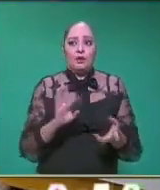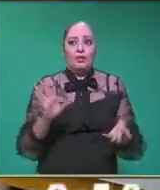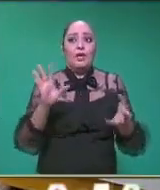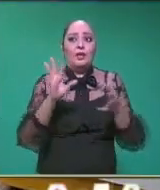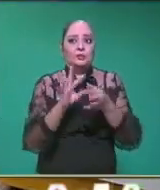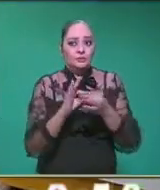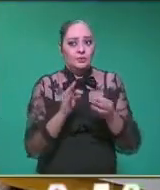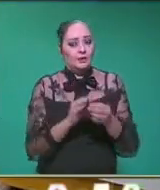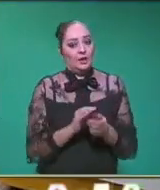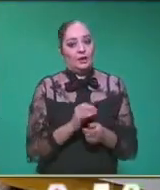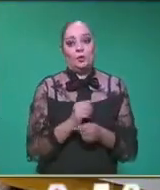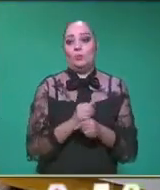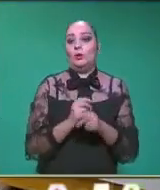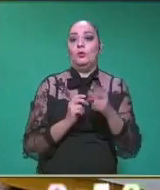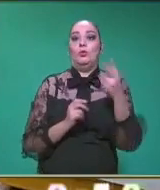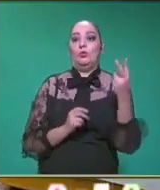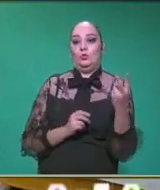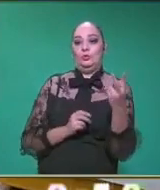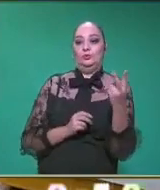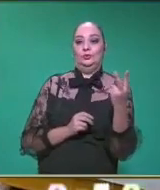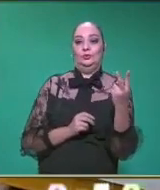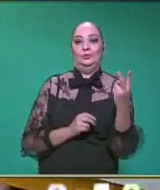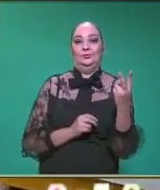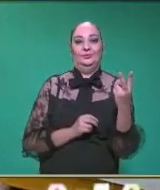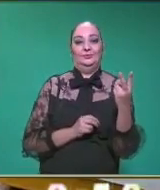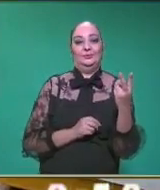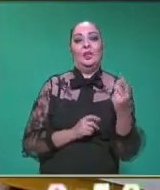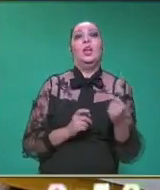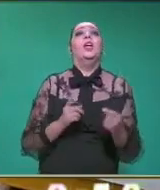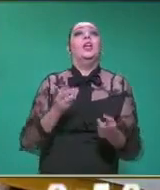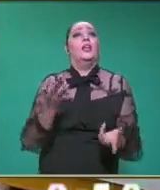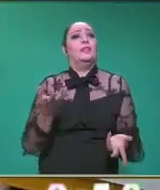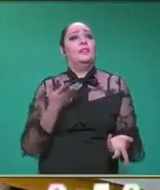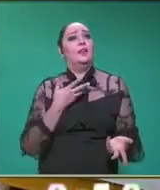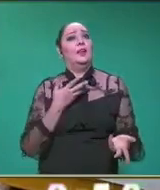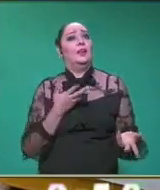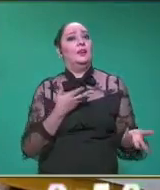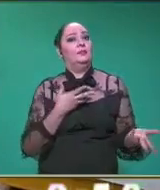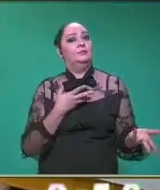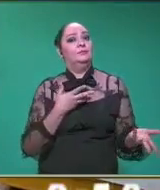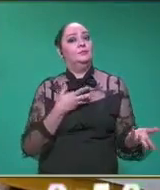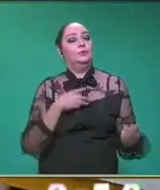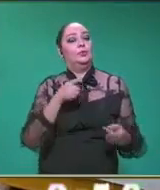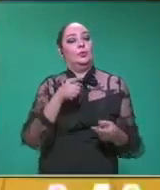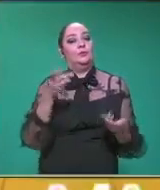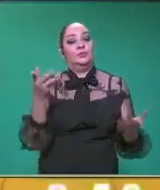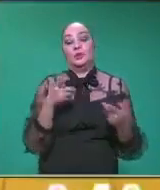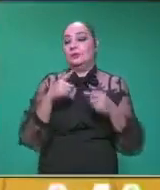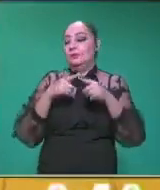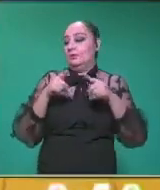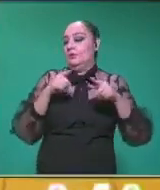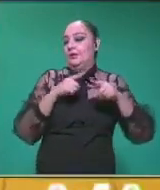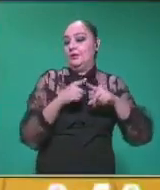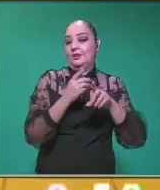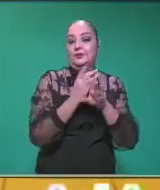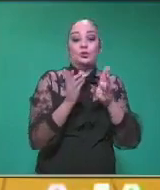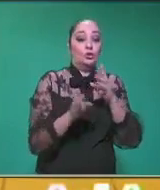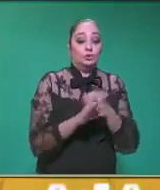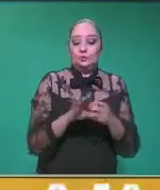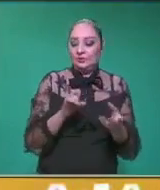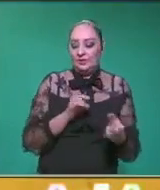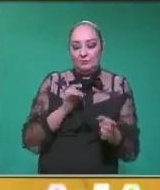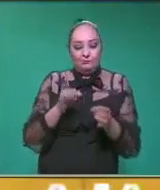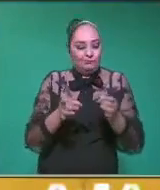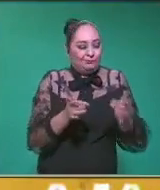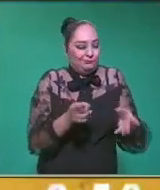actividad número dos, esta consiste en derribar también diferentes objetos. Esos